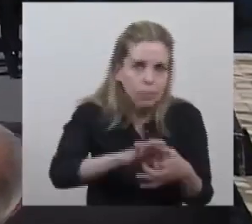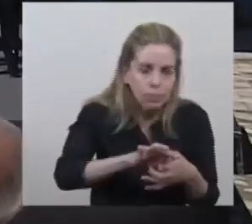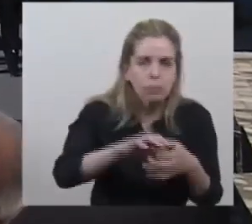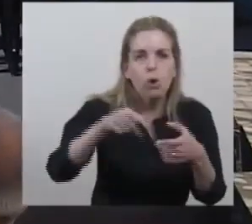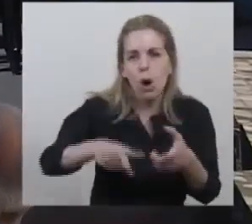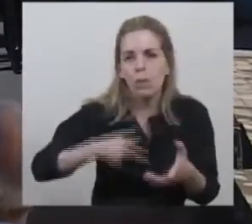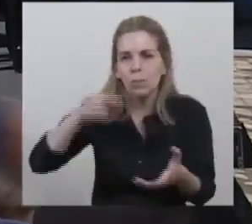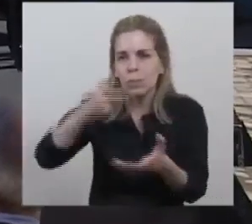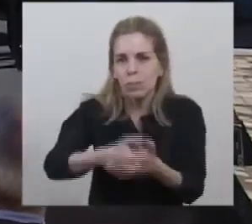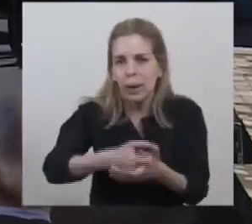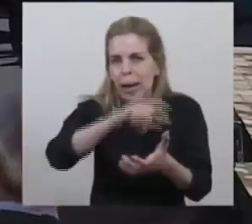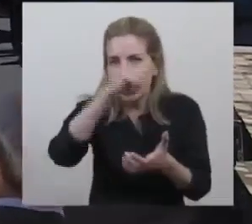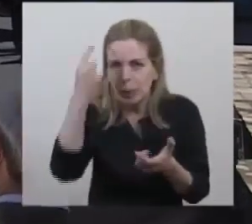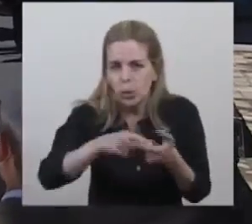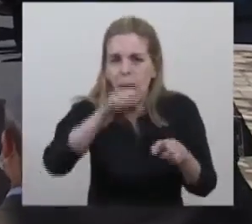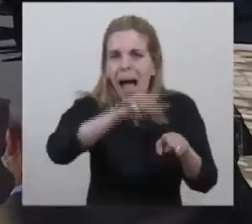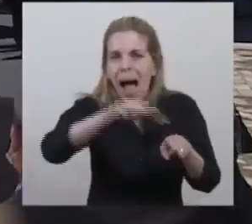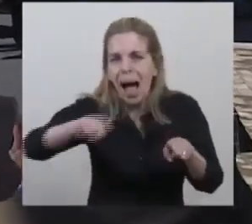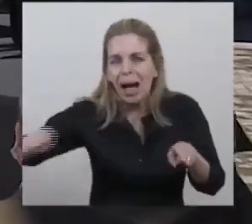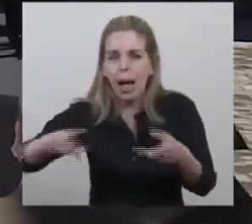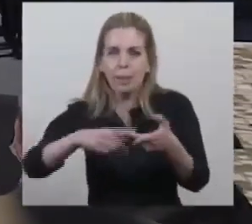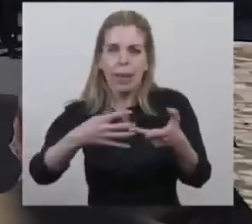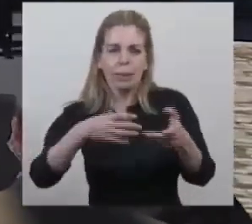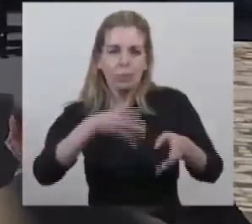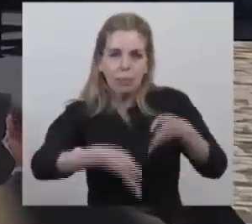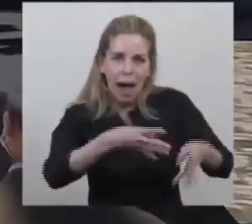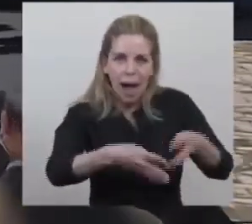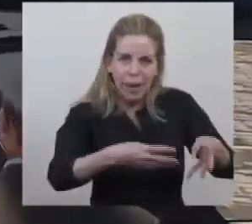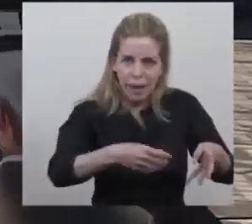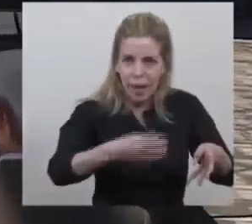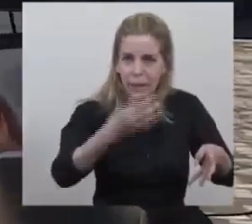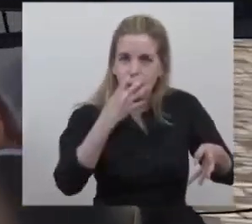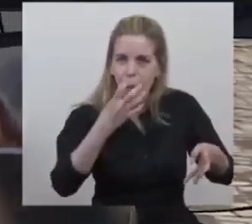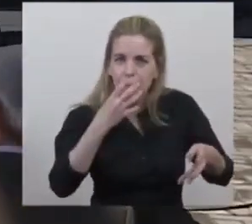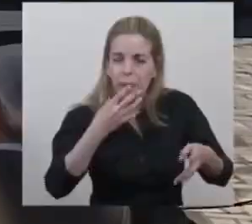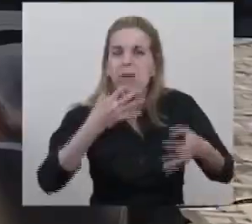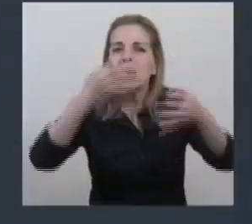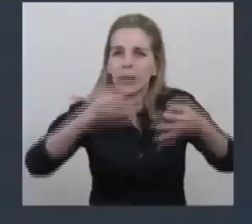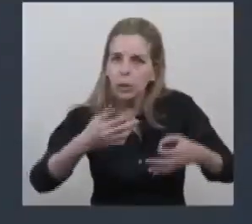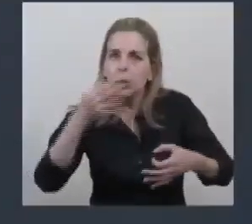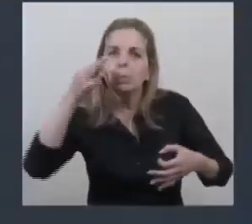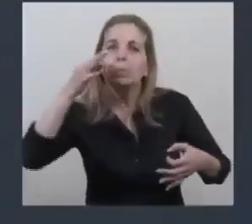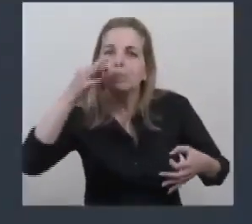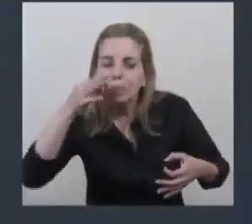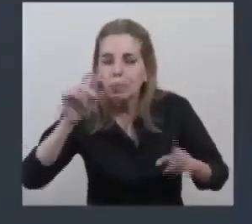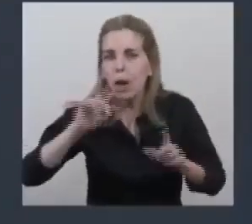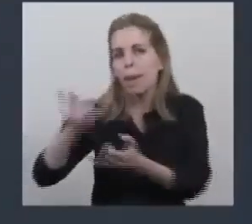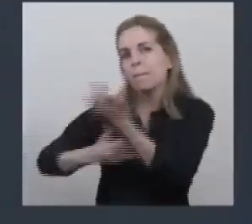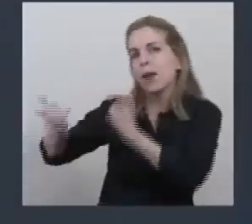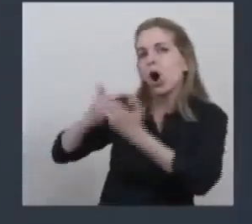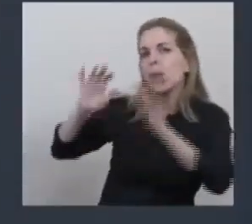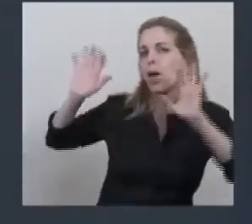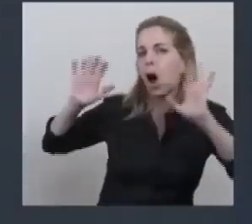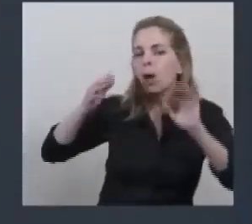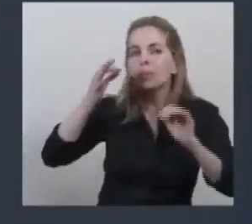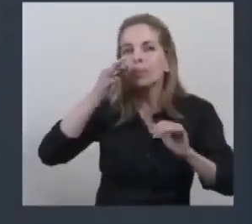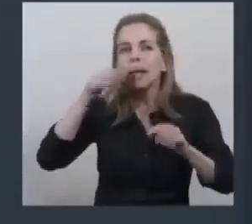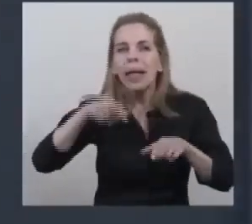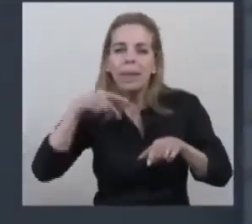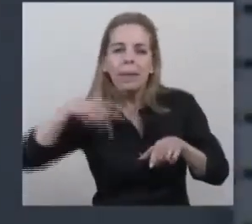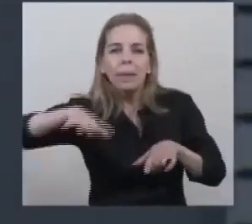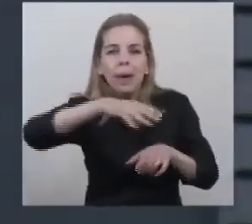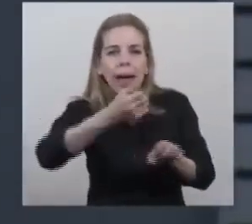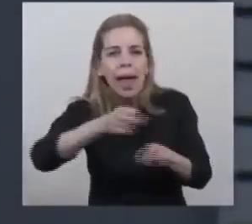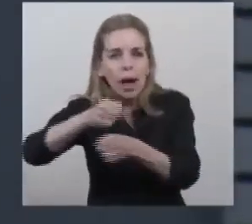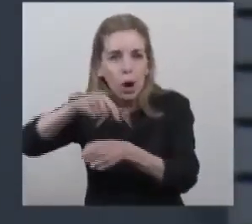nacional, con las camas, con los respiradores, no me lo contó nadie, lo vimos en Escobar, un Estado presente que en la